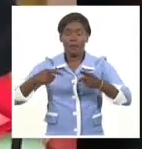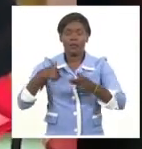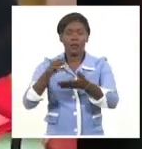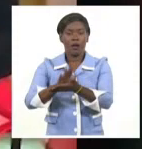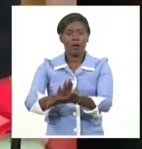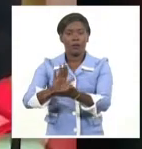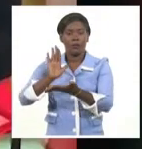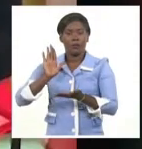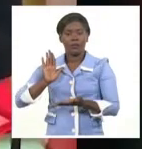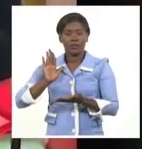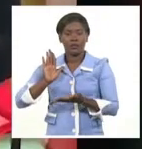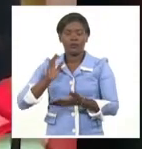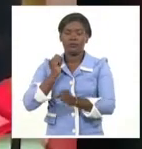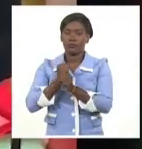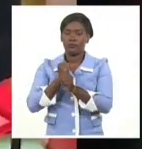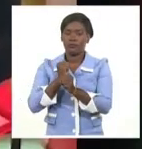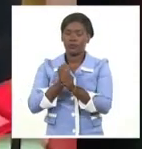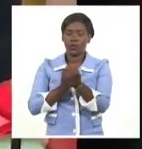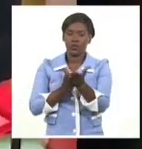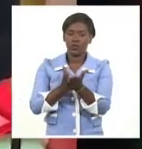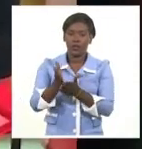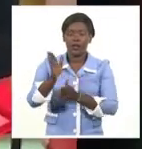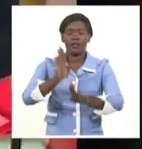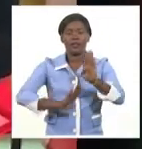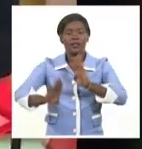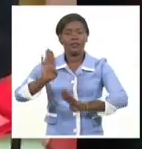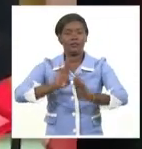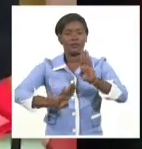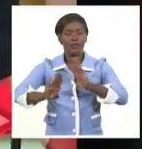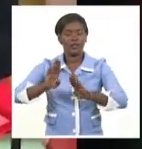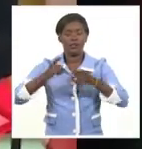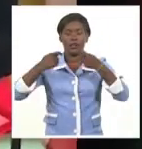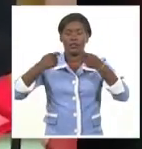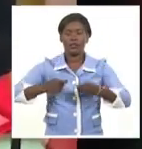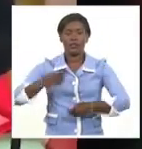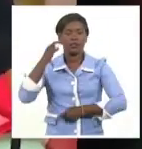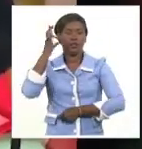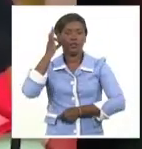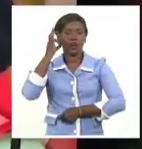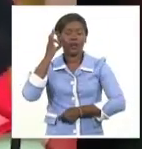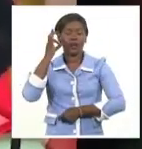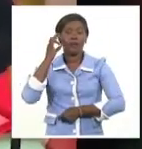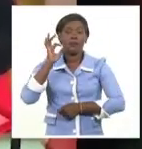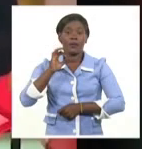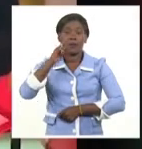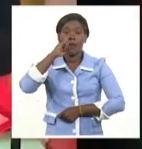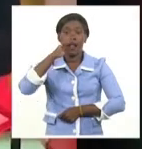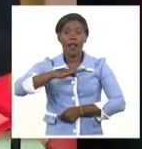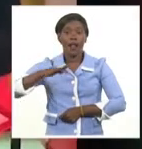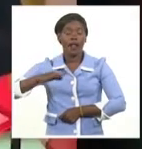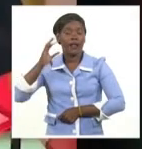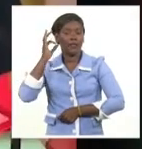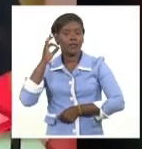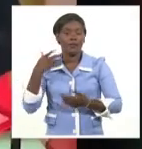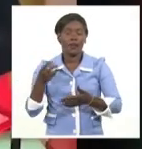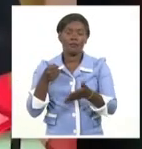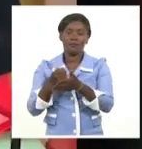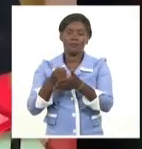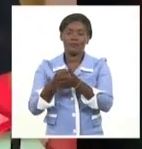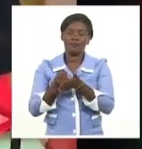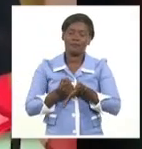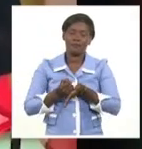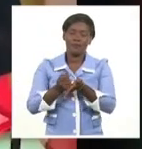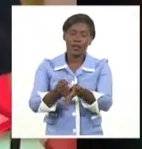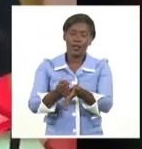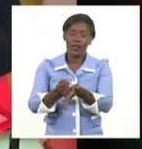incansablemente en la defensa de los derechos de las mujeres y las niñas y aportar al Comité en